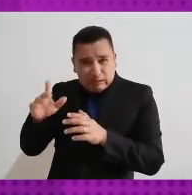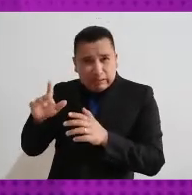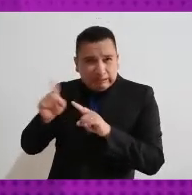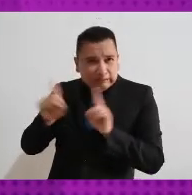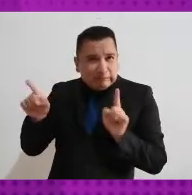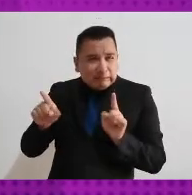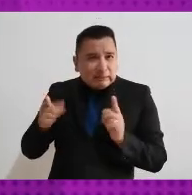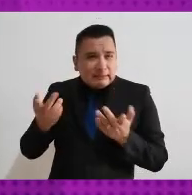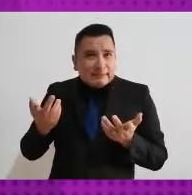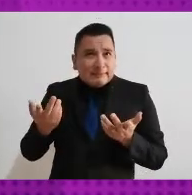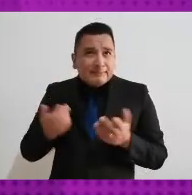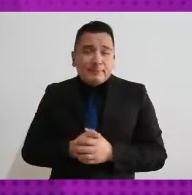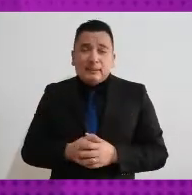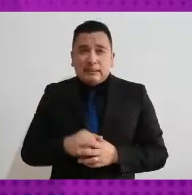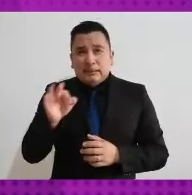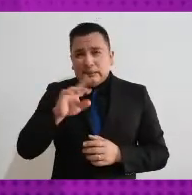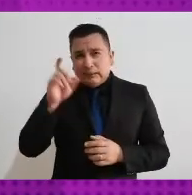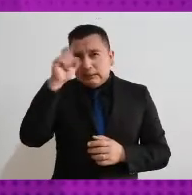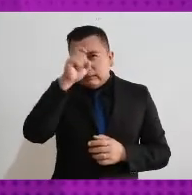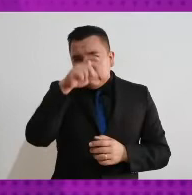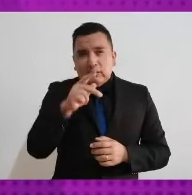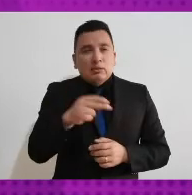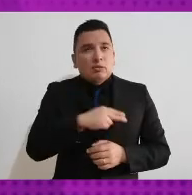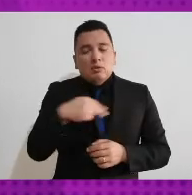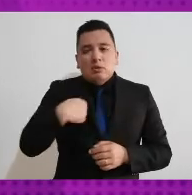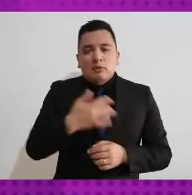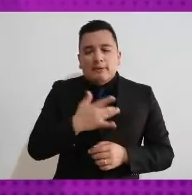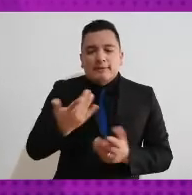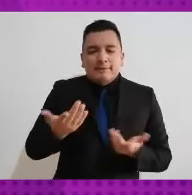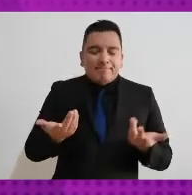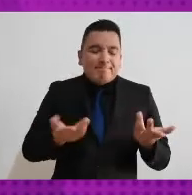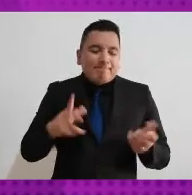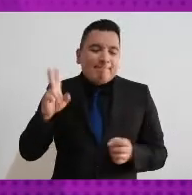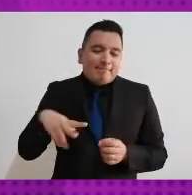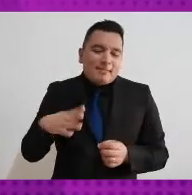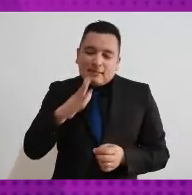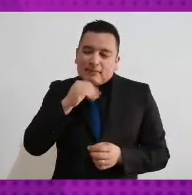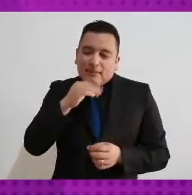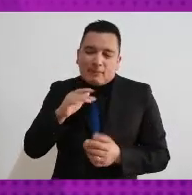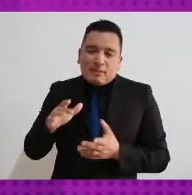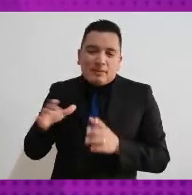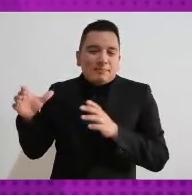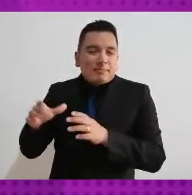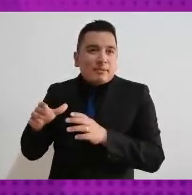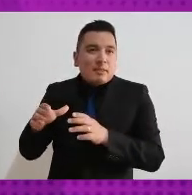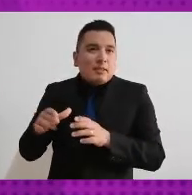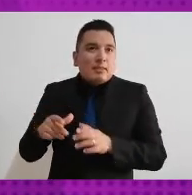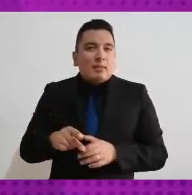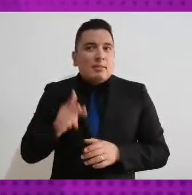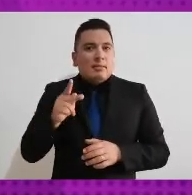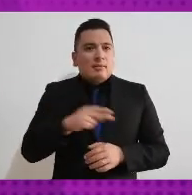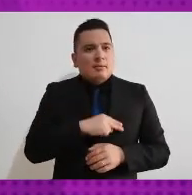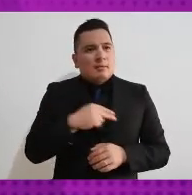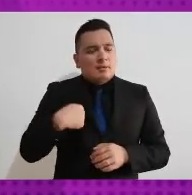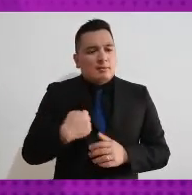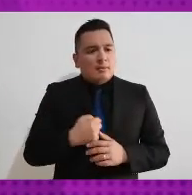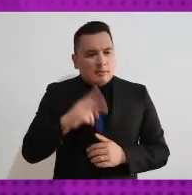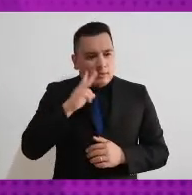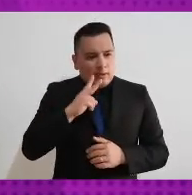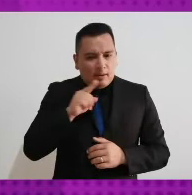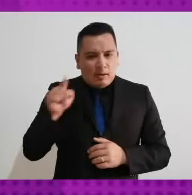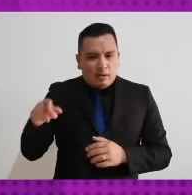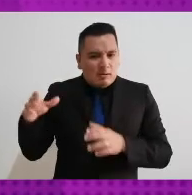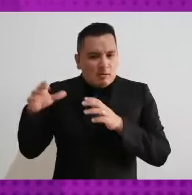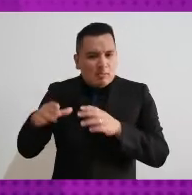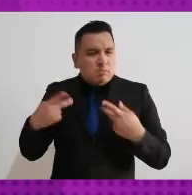lo cual en un inicio puede llegar a ser cierto, pero si nosotros no revisábamos específicamente que se cumpliera con la paridad en la